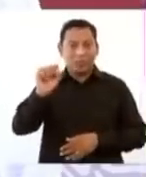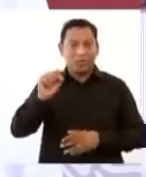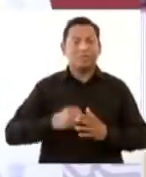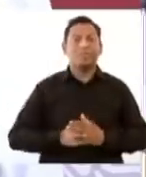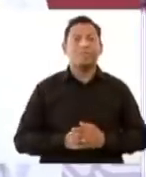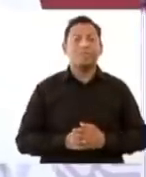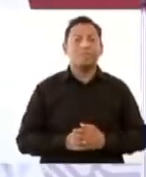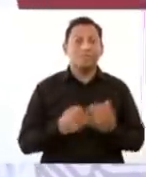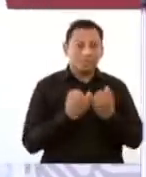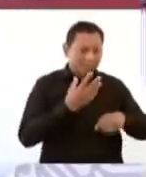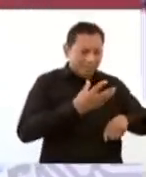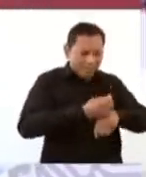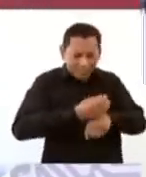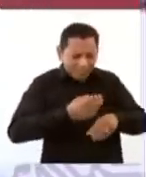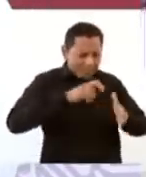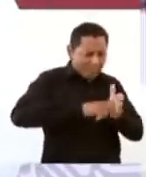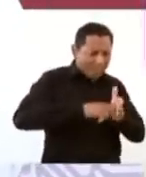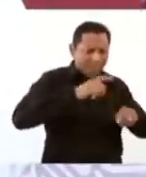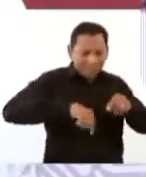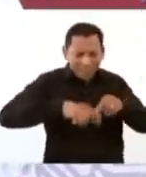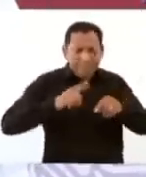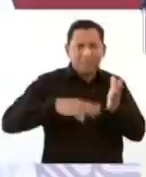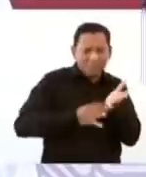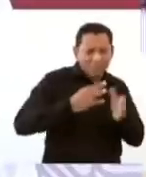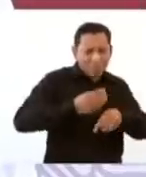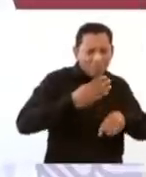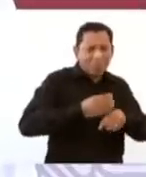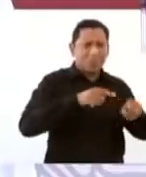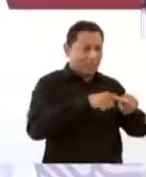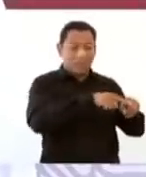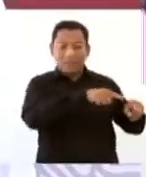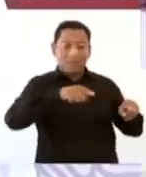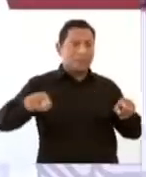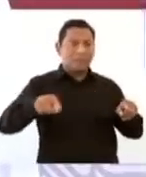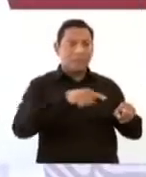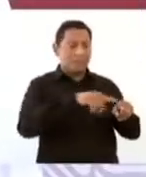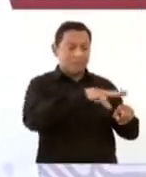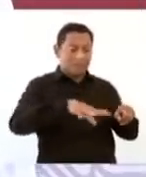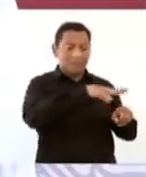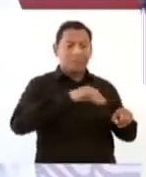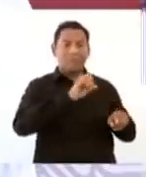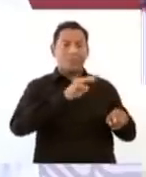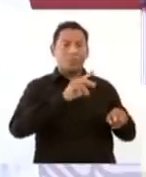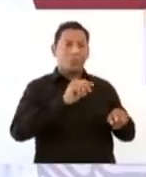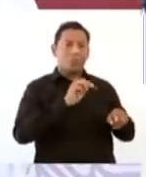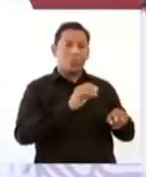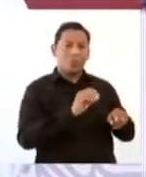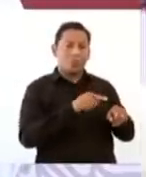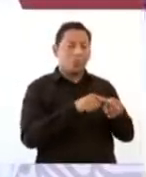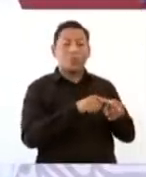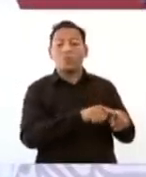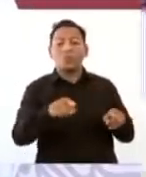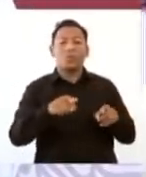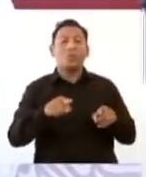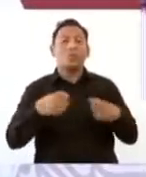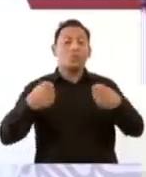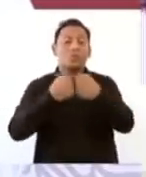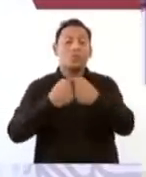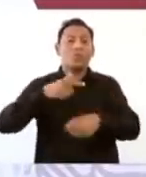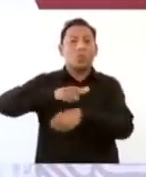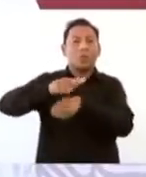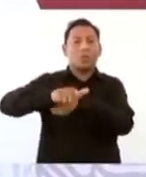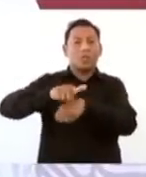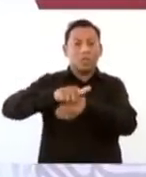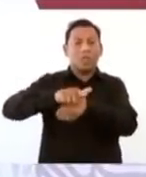Se va a rehabilitar toda la vía, desde el Istmo hasta el límite con Guatemala.